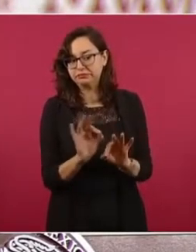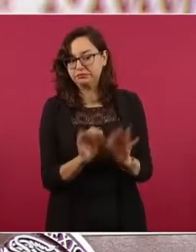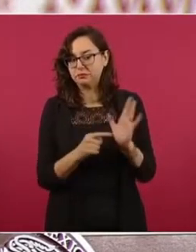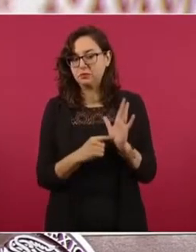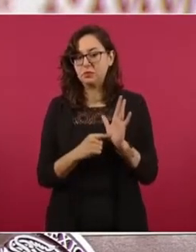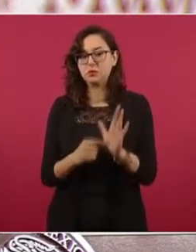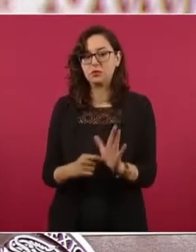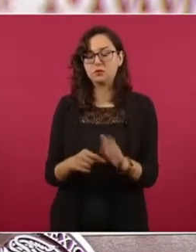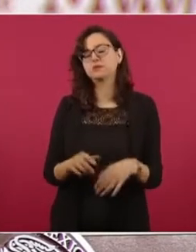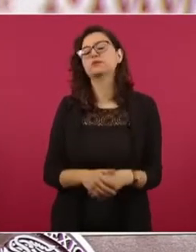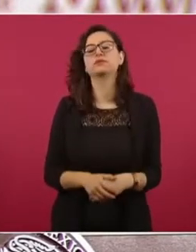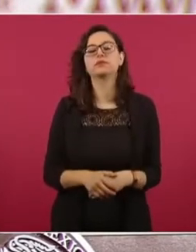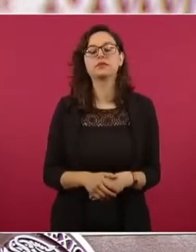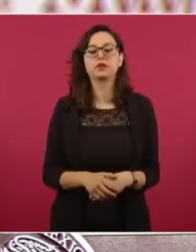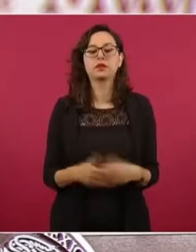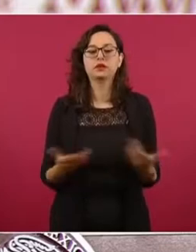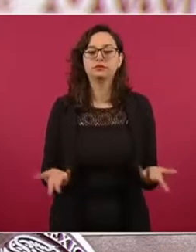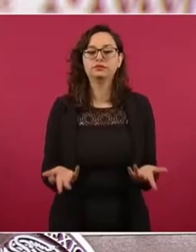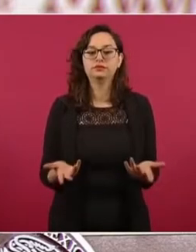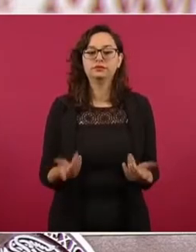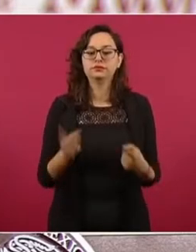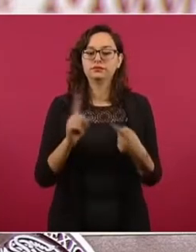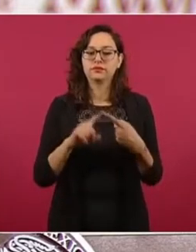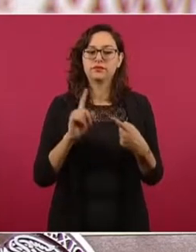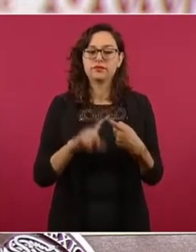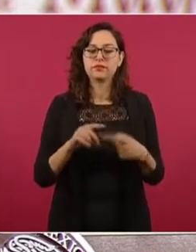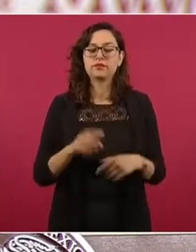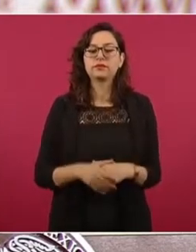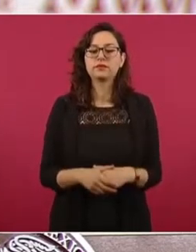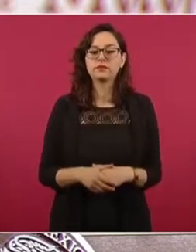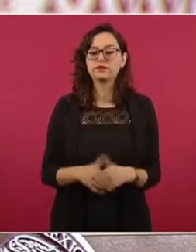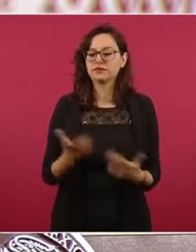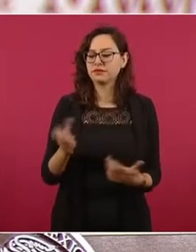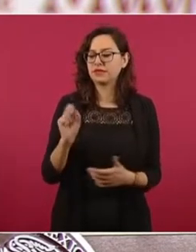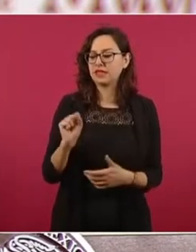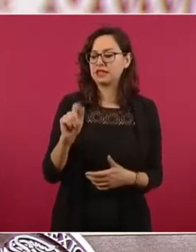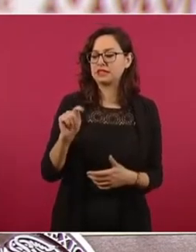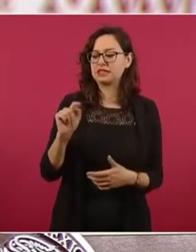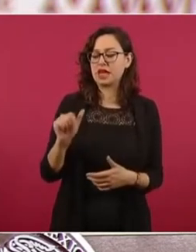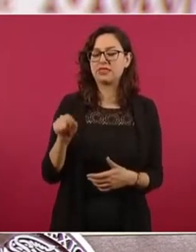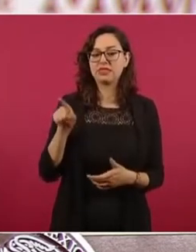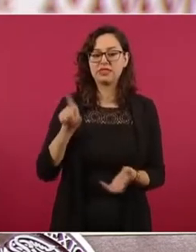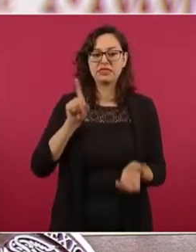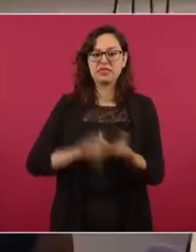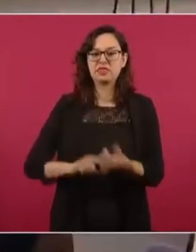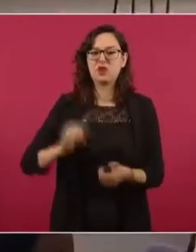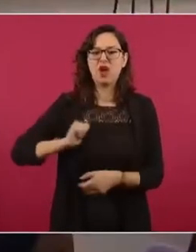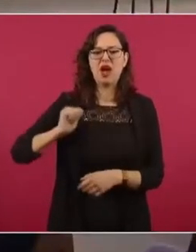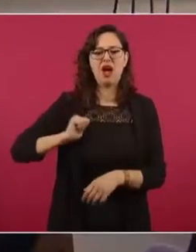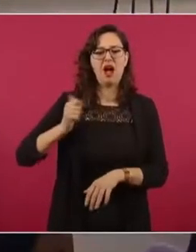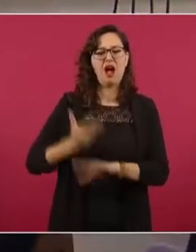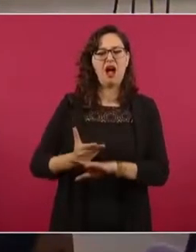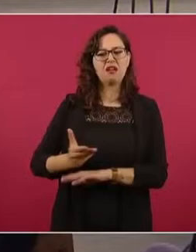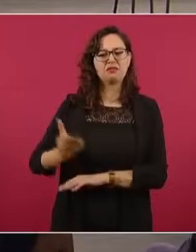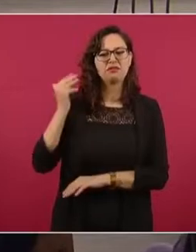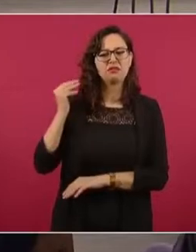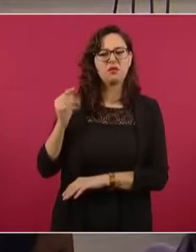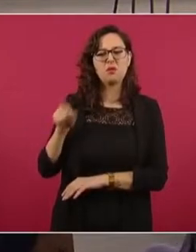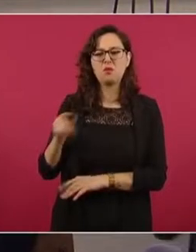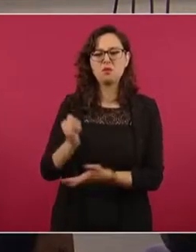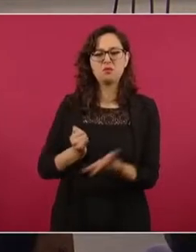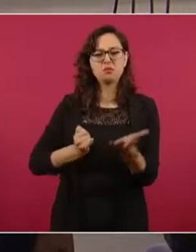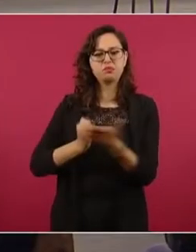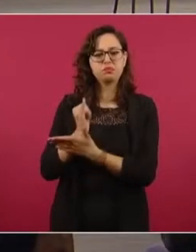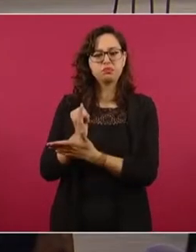una vieja atribución del SAT, quieren achacársela al gobierno de López Obrador para acusarlo de terrorismo fiscal,